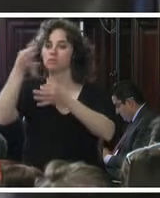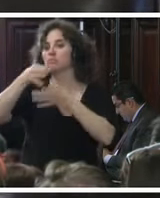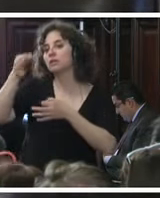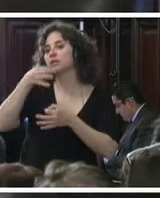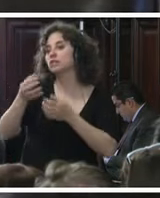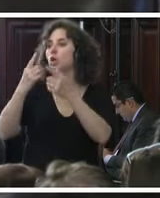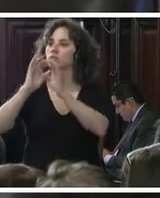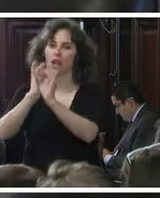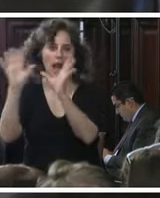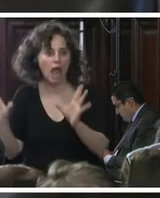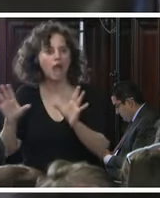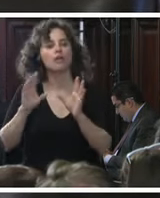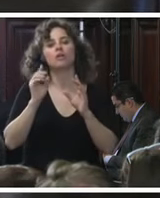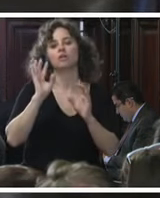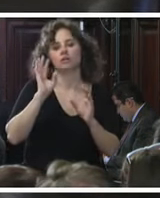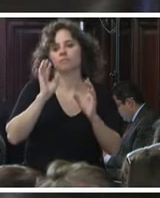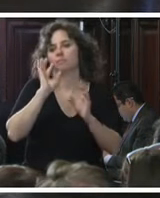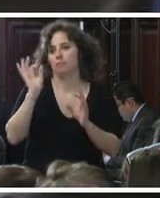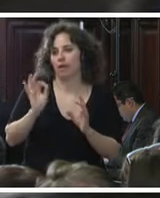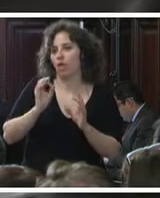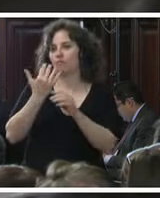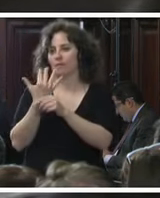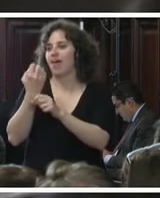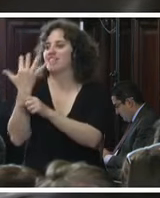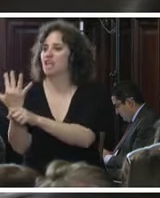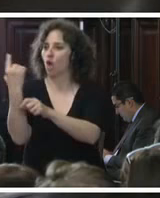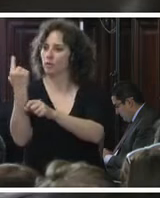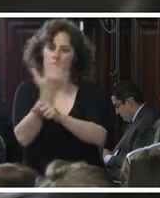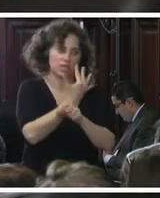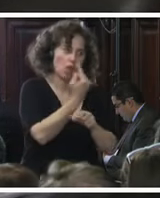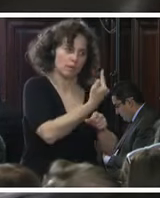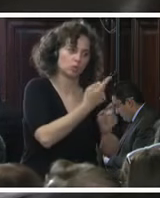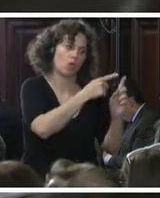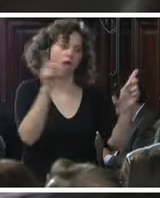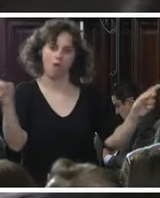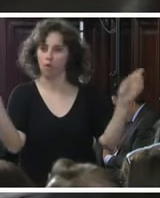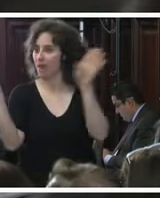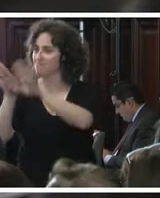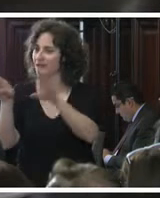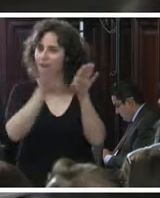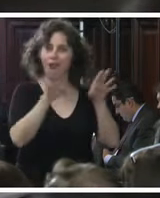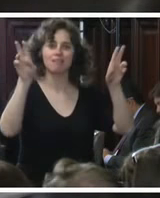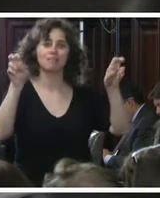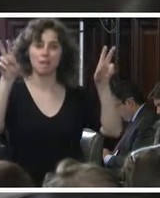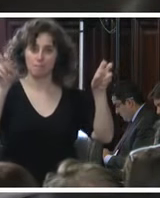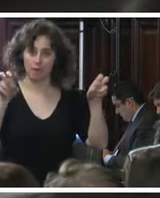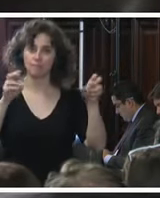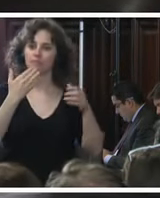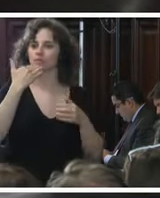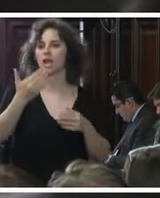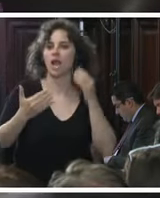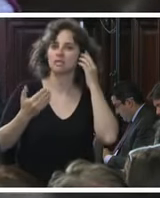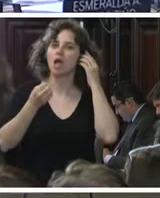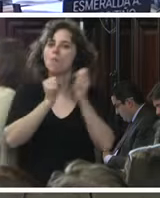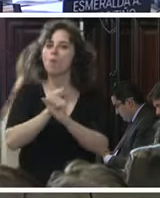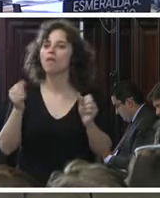cierre me temo que solamente le podemos dar cinco minutos a cada uno para esas observaciones de cierre gracias puede